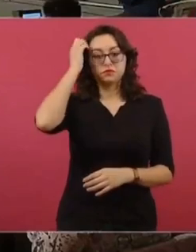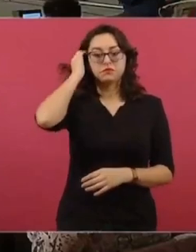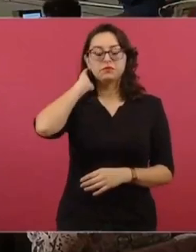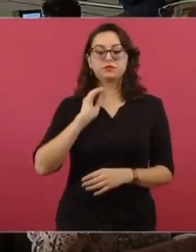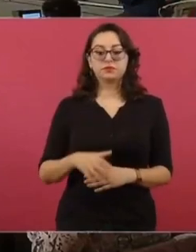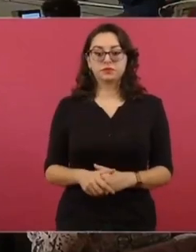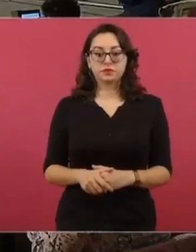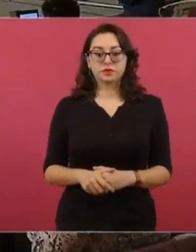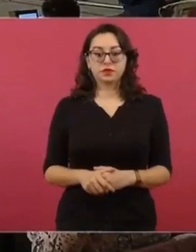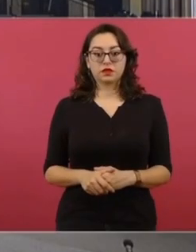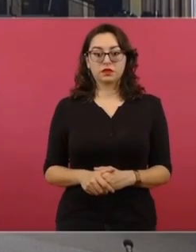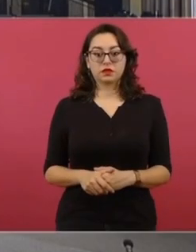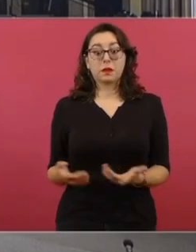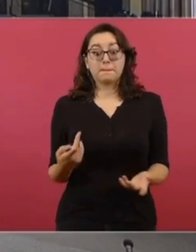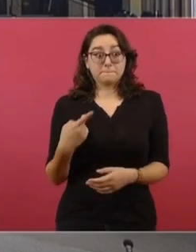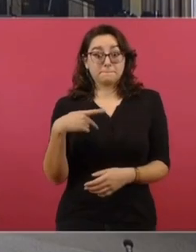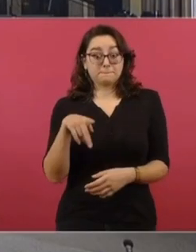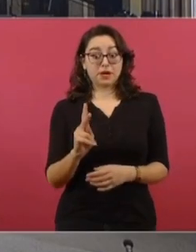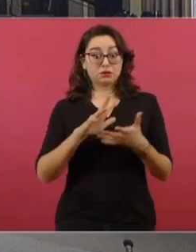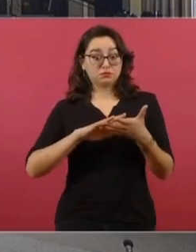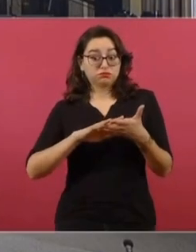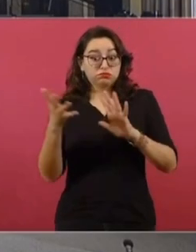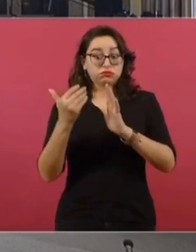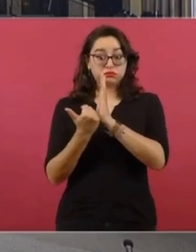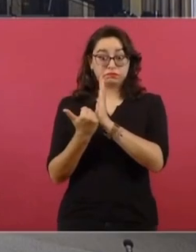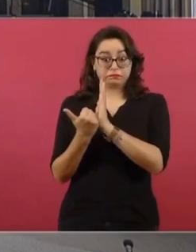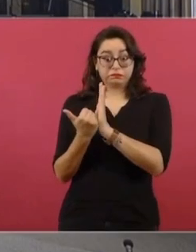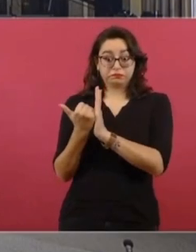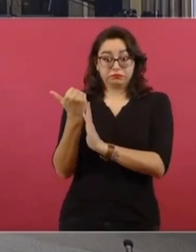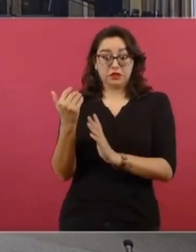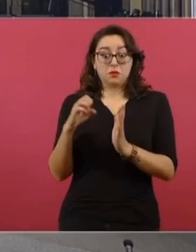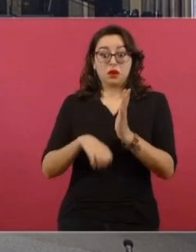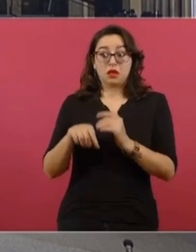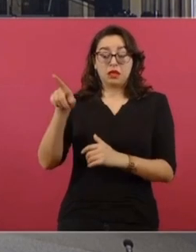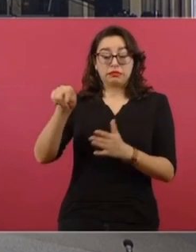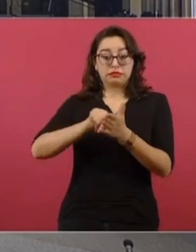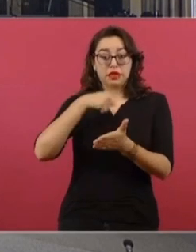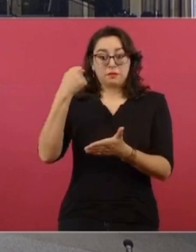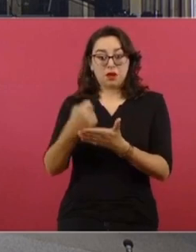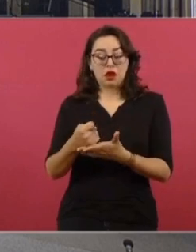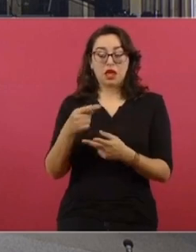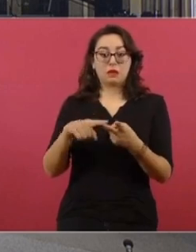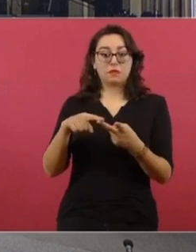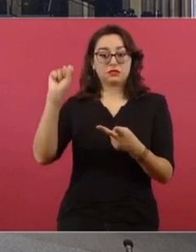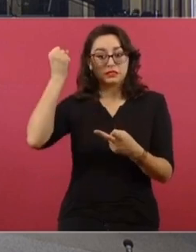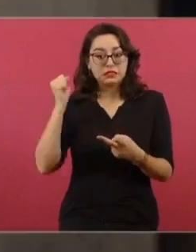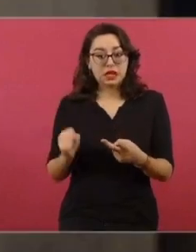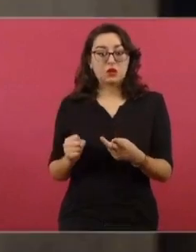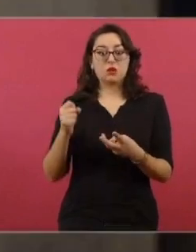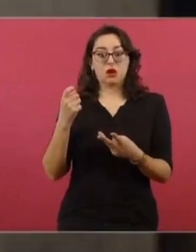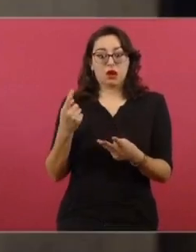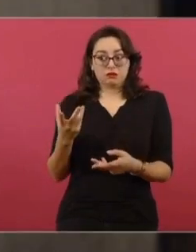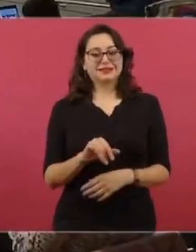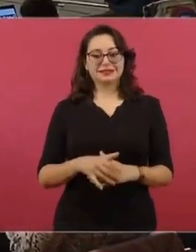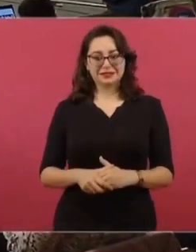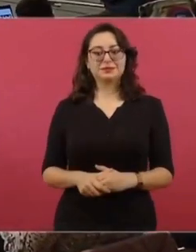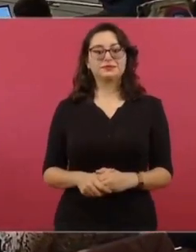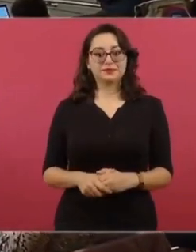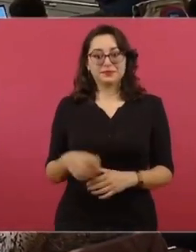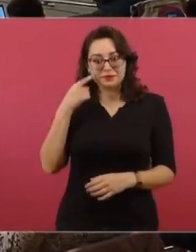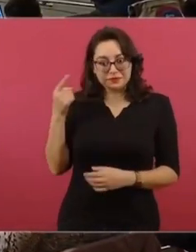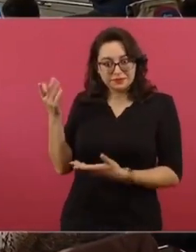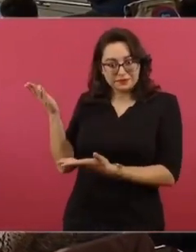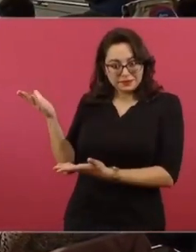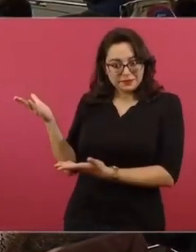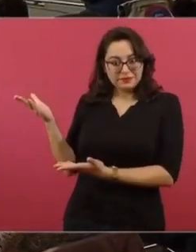Pero sí se ha registrado un incremento de violencia. Justamente, esta semana hubo Tamaulipas y Sinaloa hubo unos... sí, sí. Sí se va a más... Pero, este, aquí